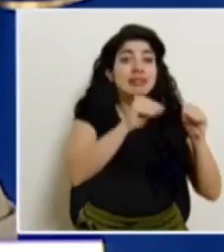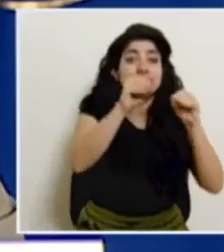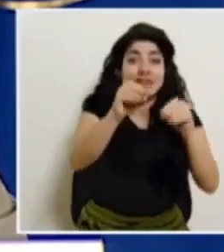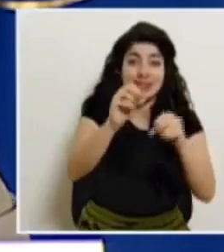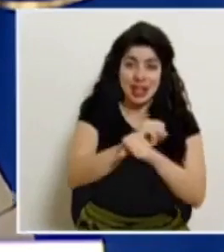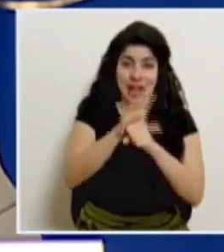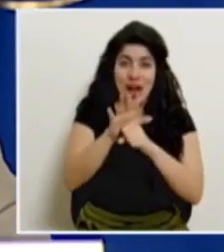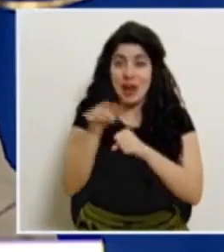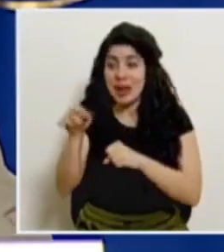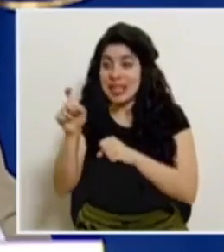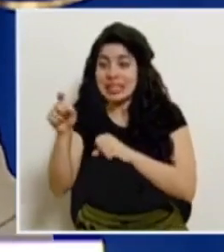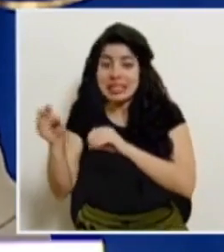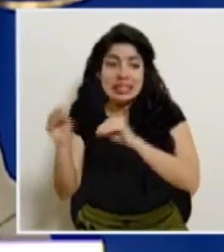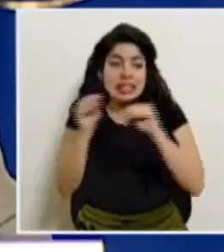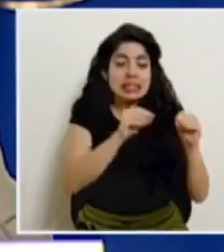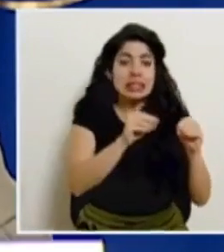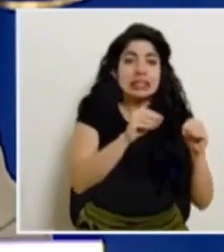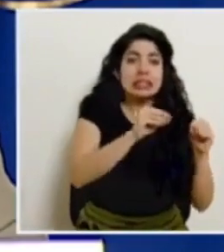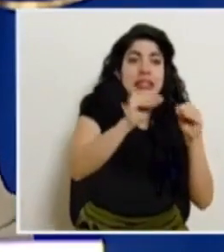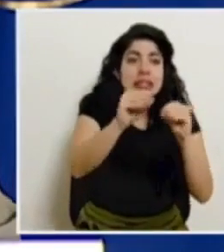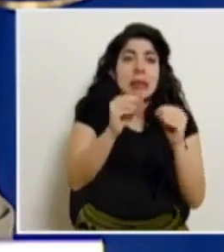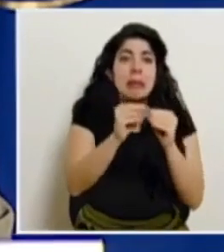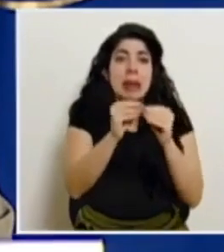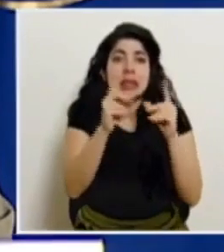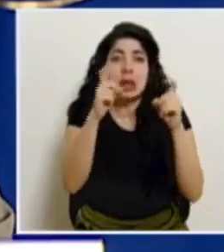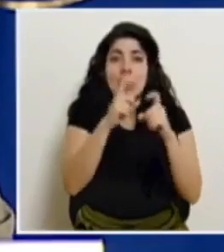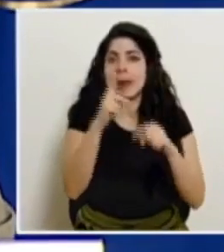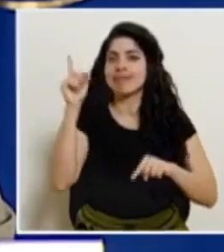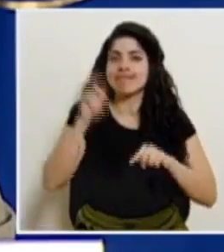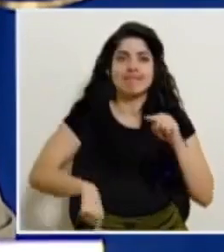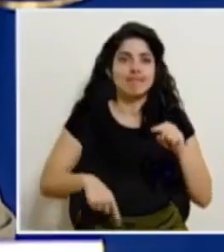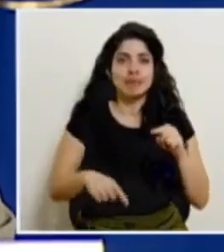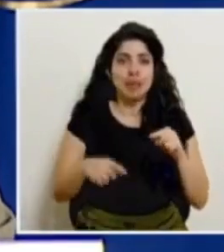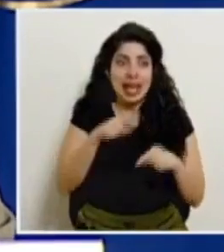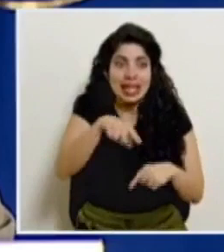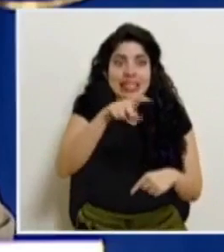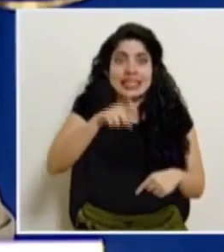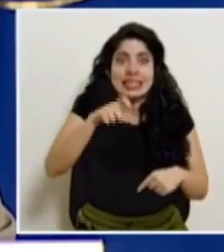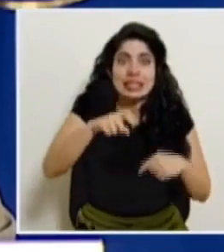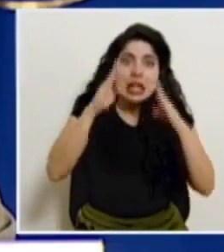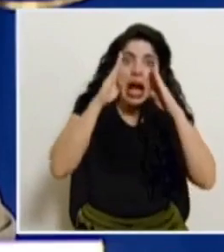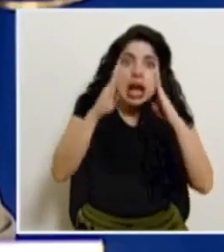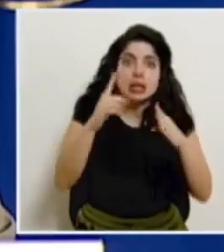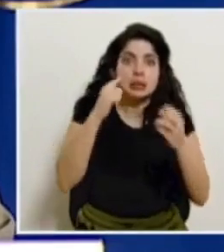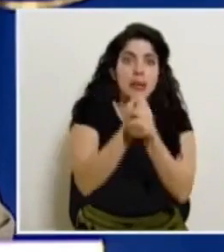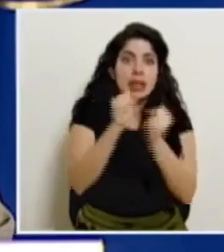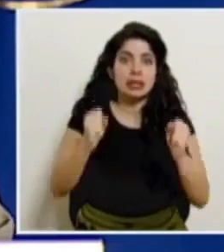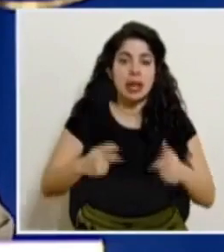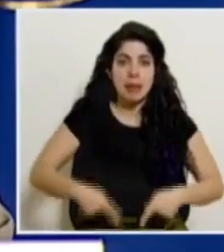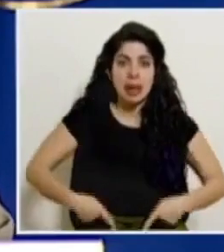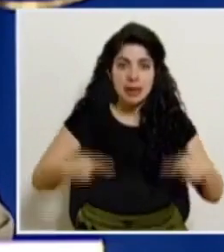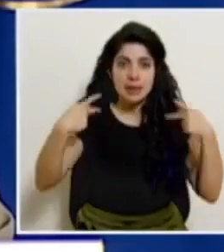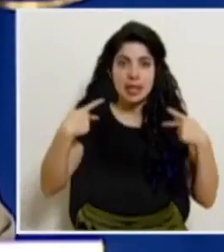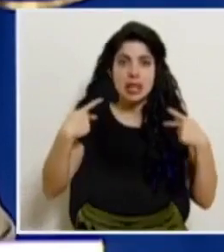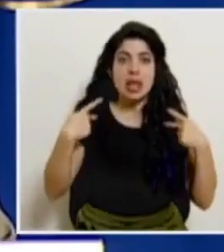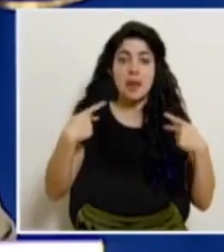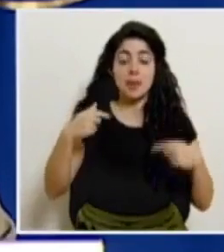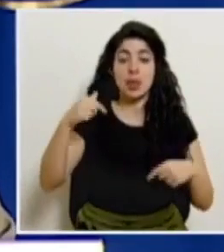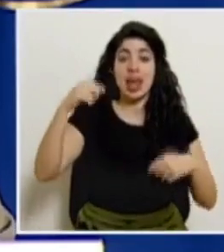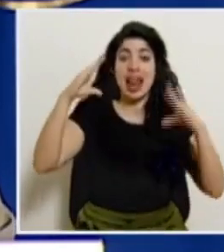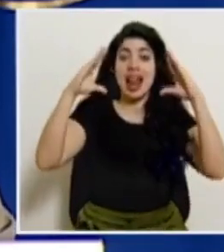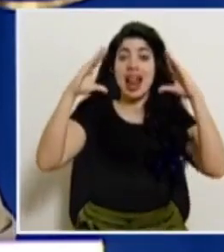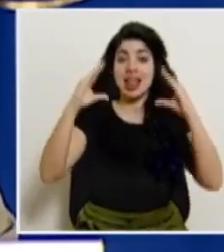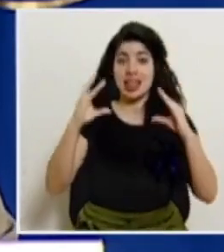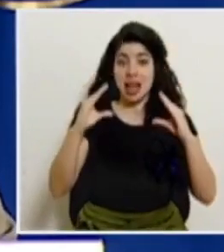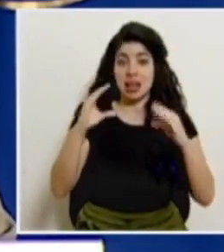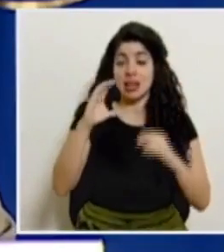que requieren un mayor nivel de complejidad en la atención que requieren para salvar la vida. En horas de la tarde,